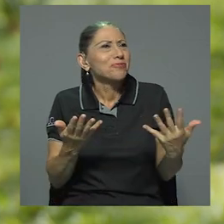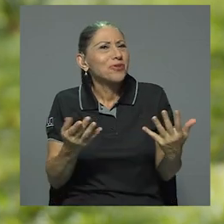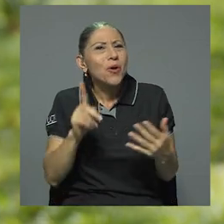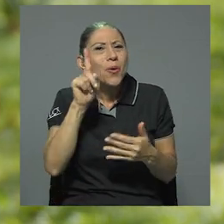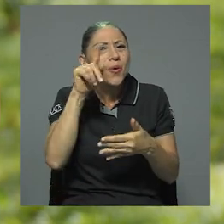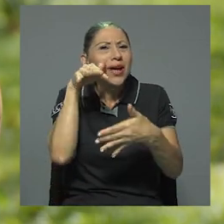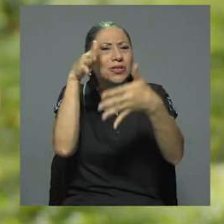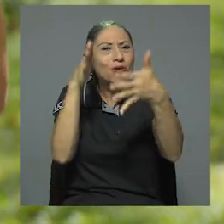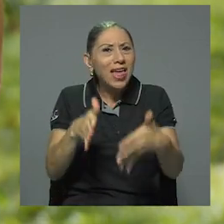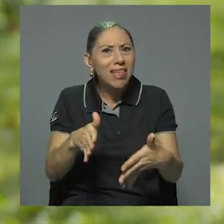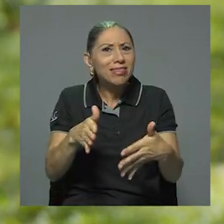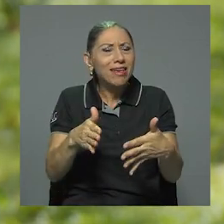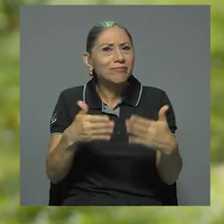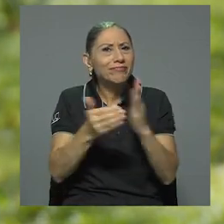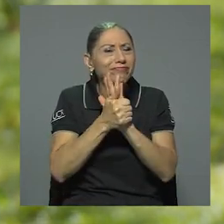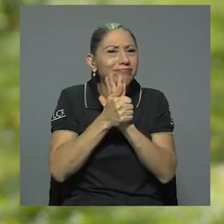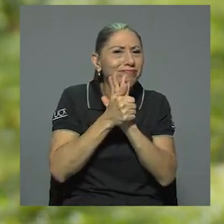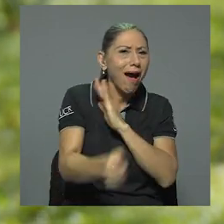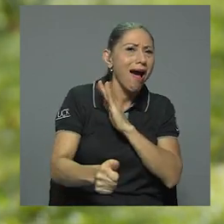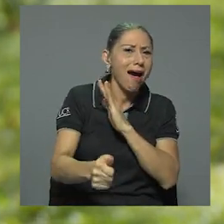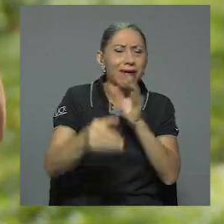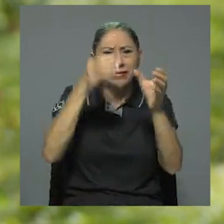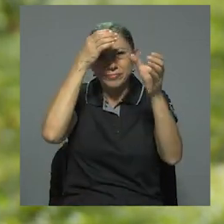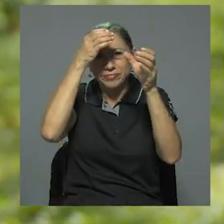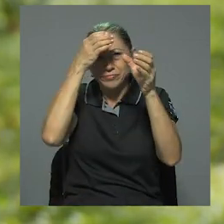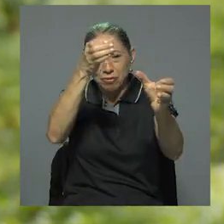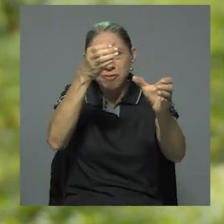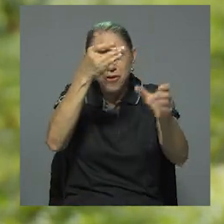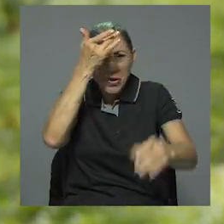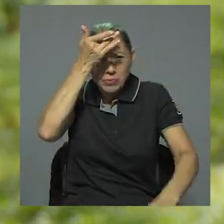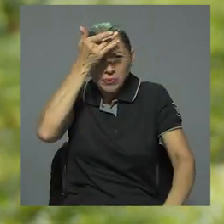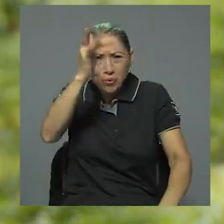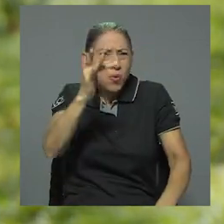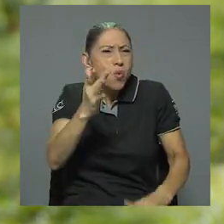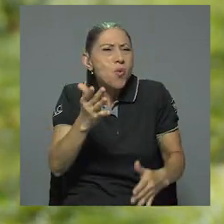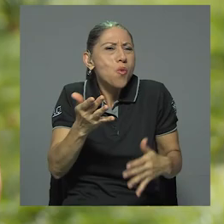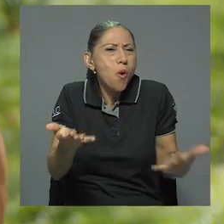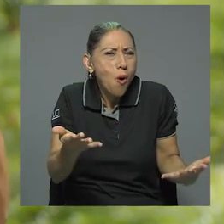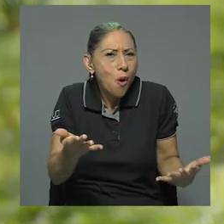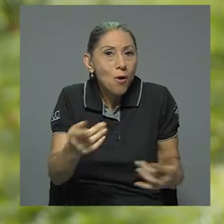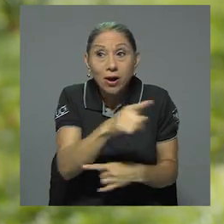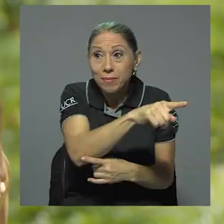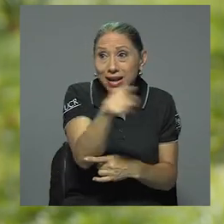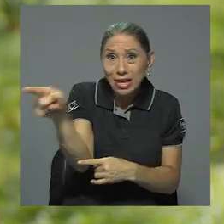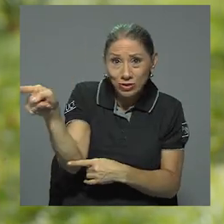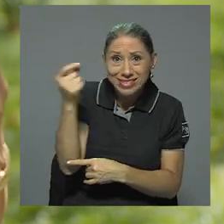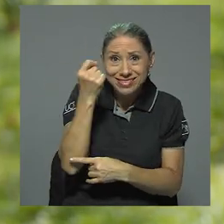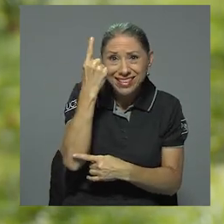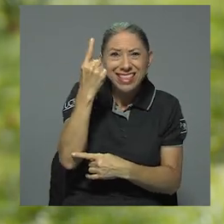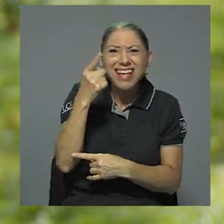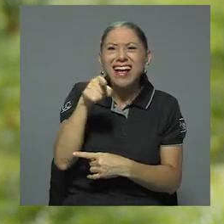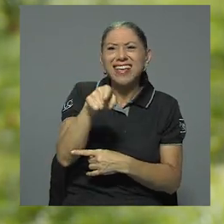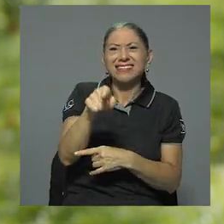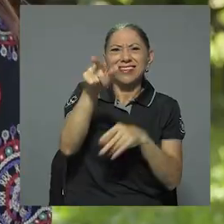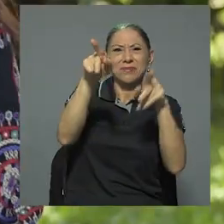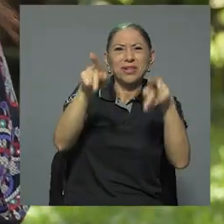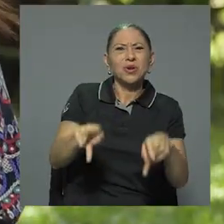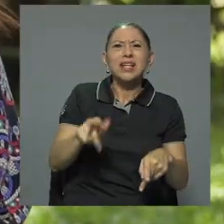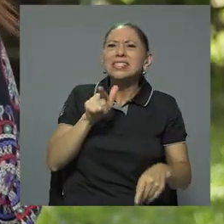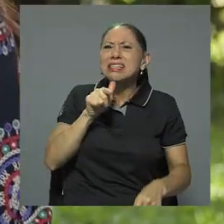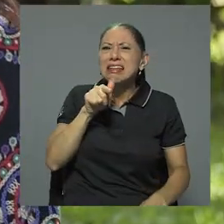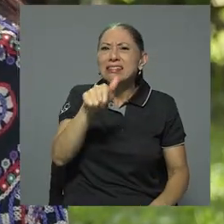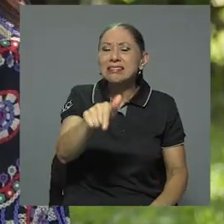se define un estudiante altamente talentoso o dotado o súper dotado? Para que el público entienda de qué personas estamos hablando. Claro,